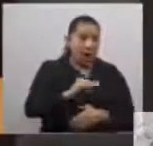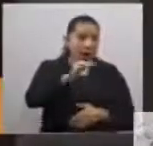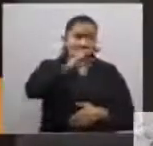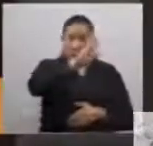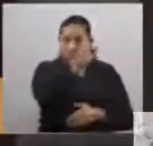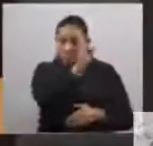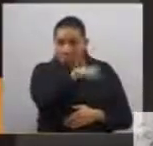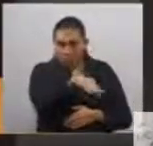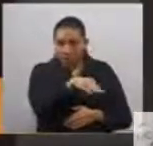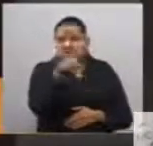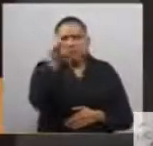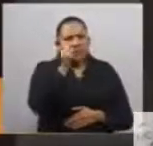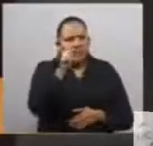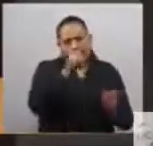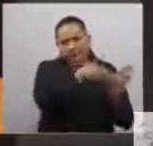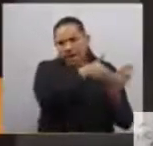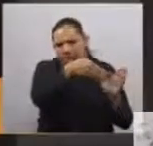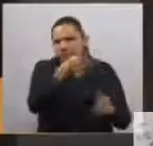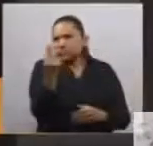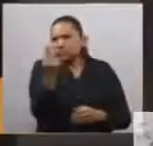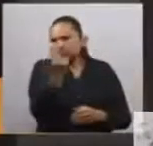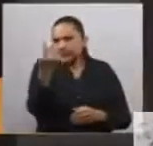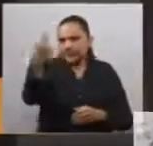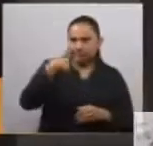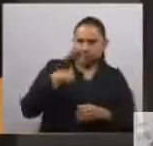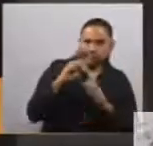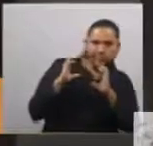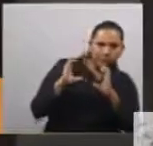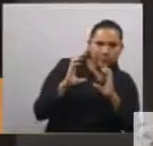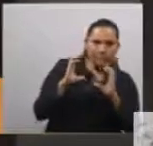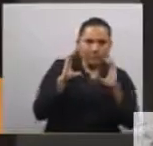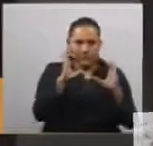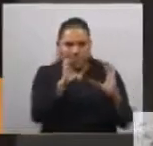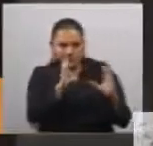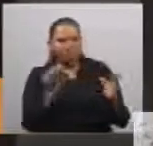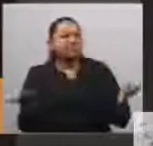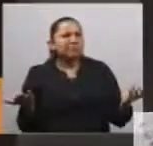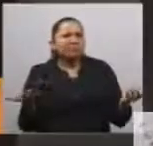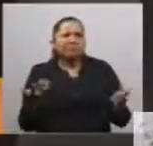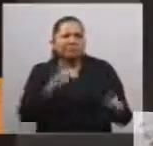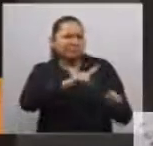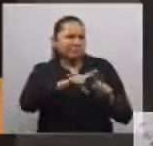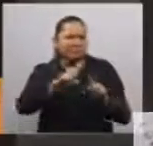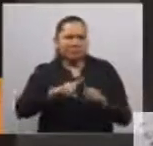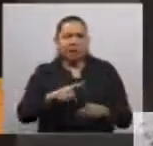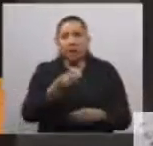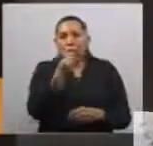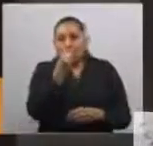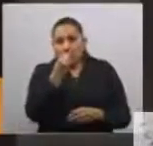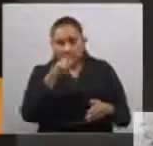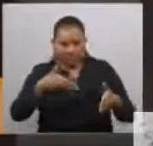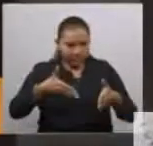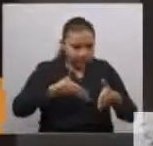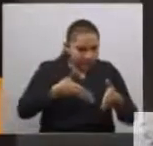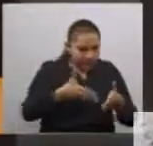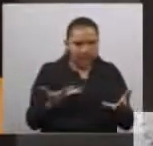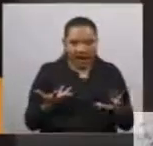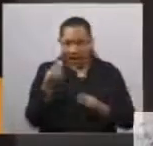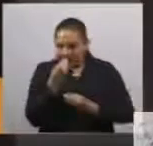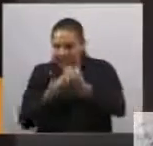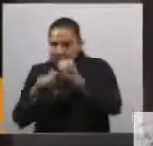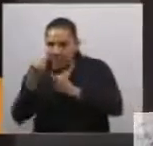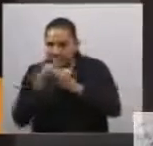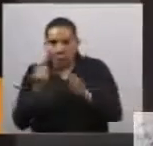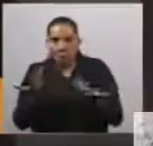Esto significa realizar todas las tareas en torno a preparar la comida y alimentarse, mantener la